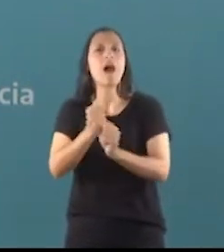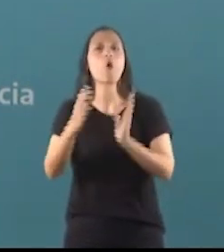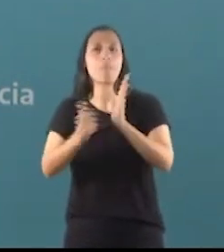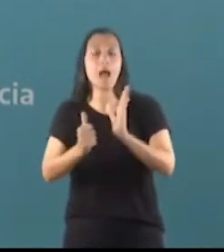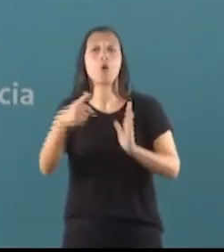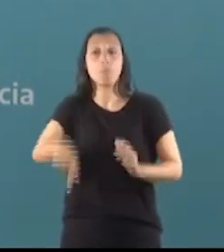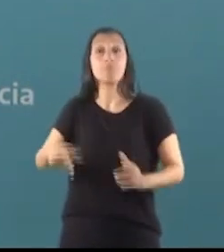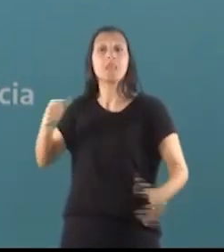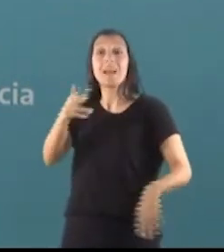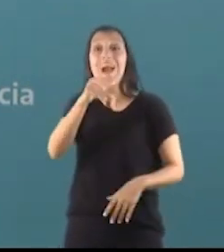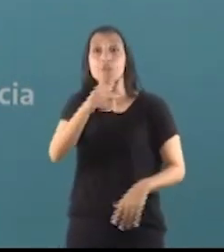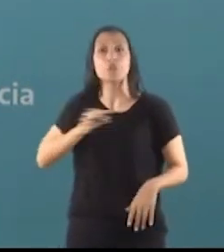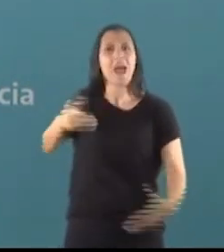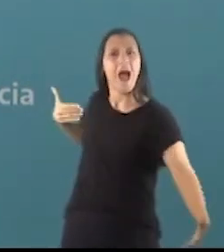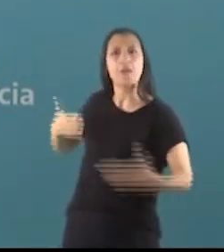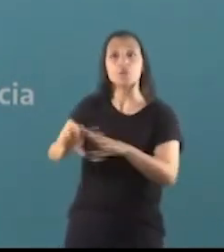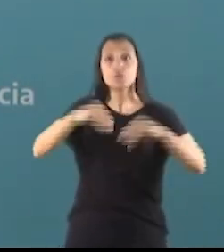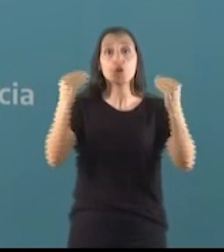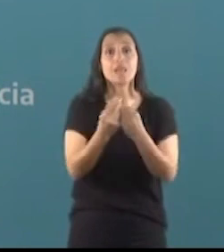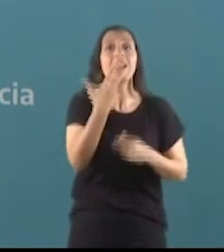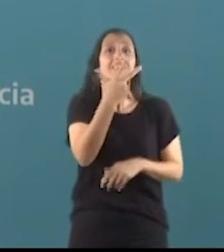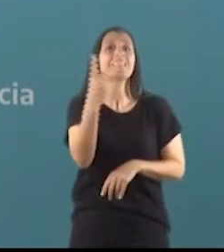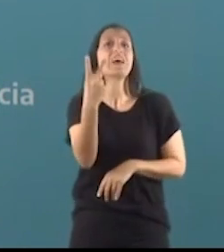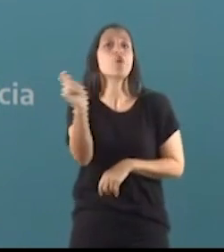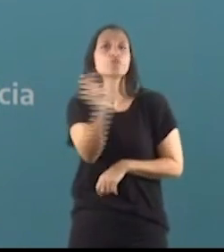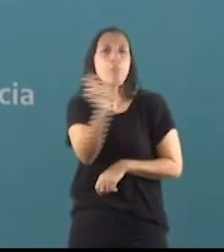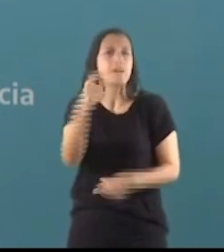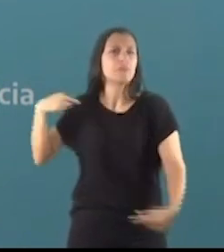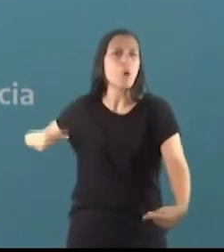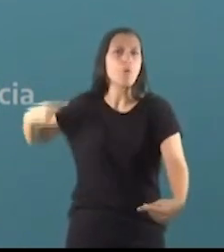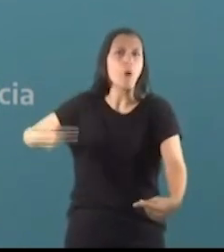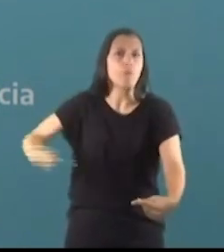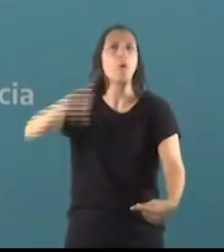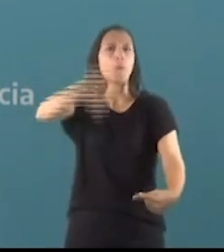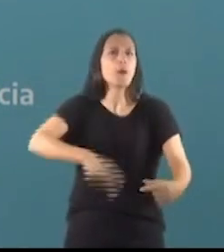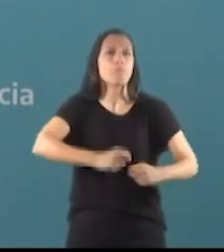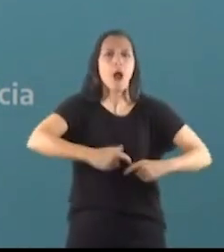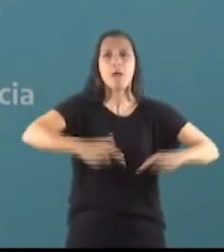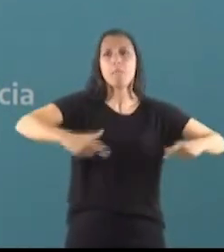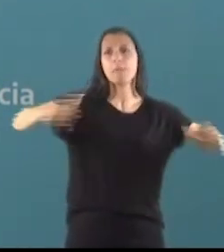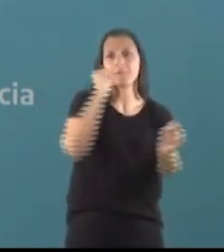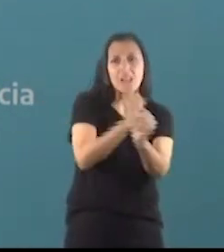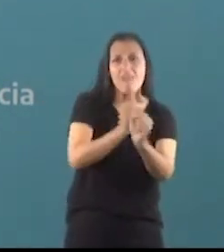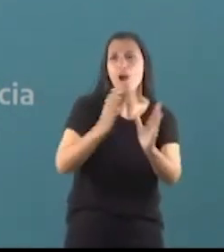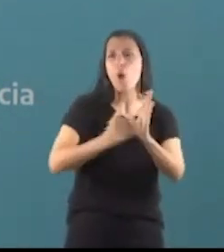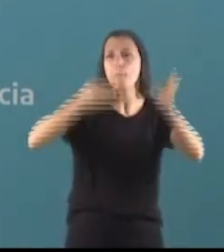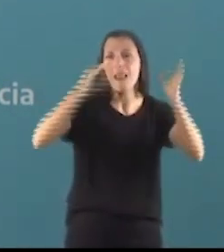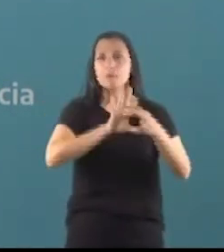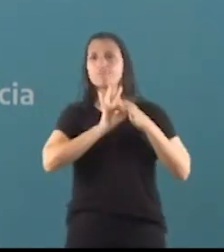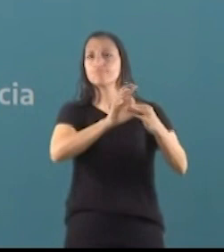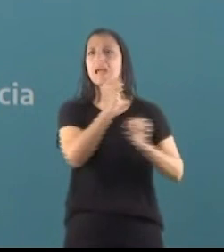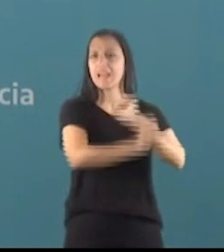últimos 14 años. Llevamos 32 meses consecutivos de crecimiento del empleo formal. El empleo industrial